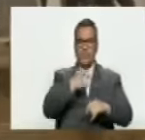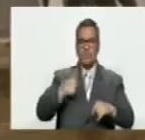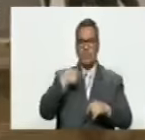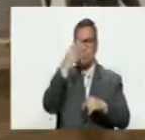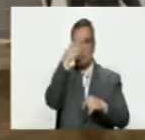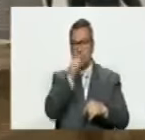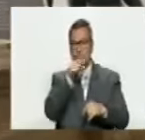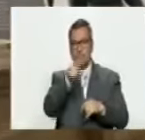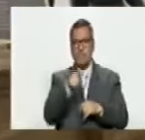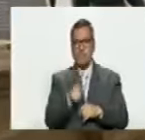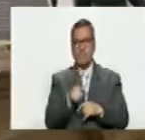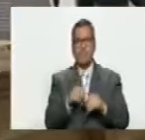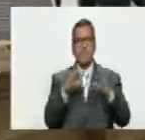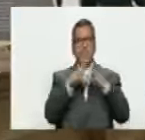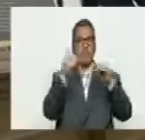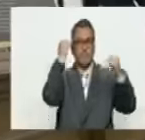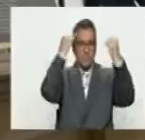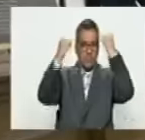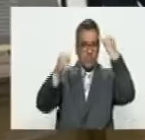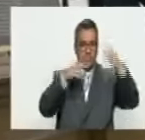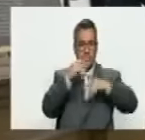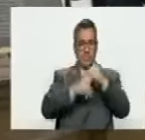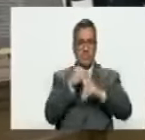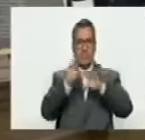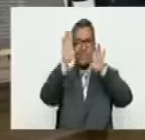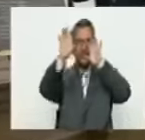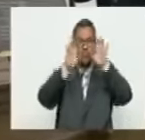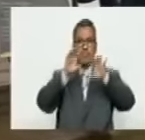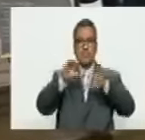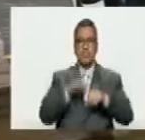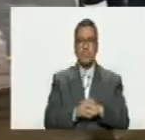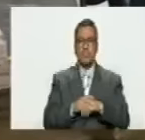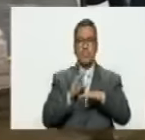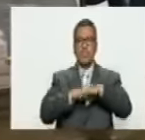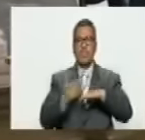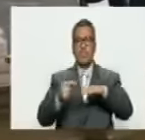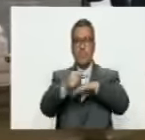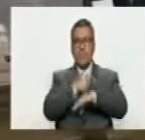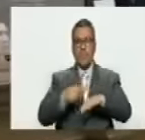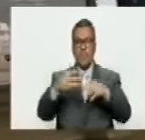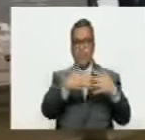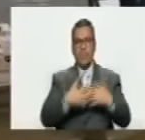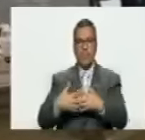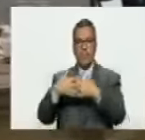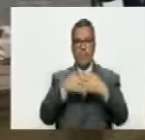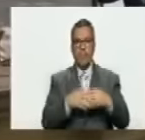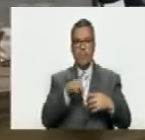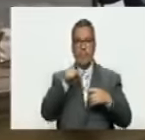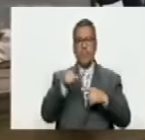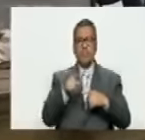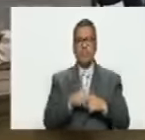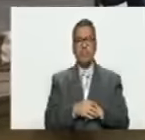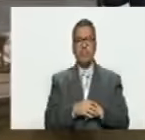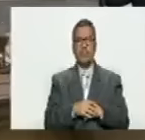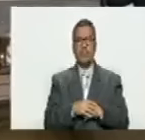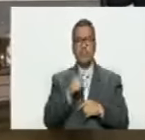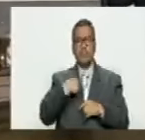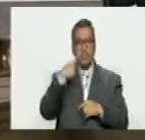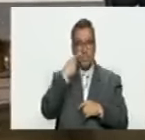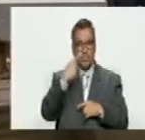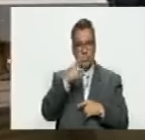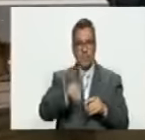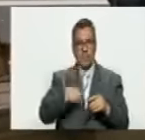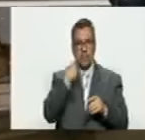entienda es que fue toda una estrategia hecha del exterior por parte del gobierno de Estados Unidos y es una estrategia que ustedes verán